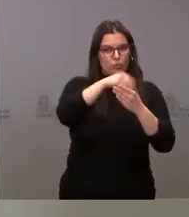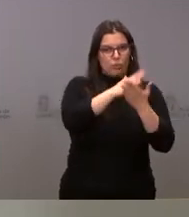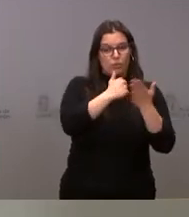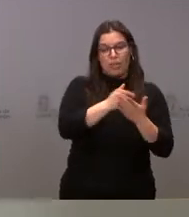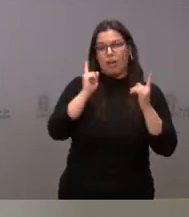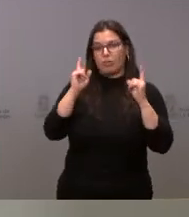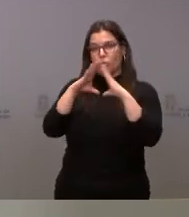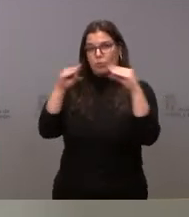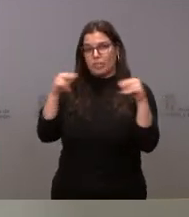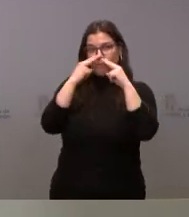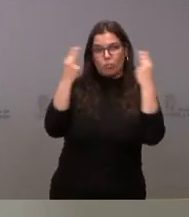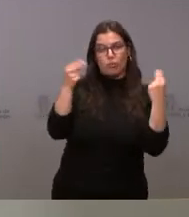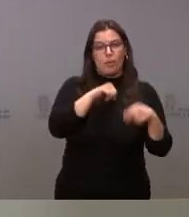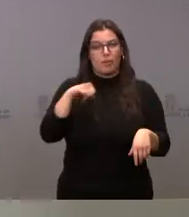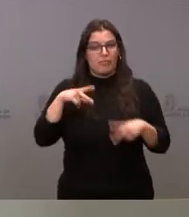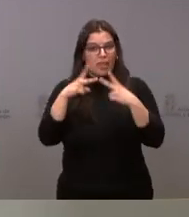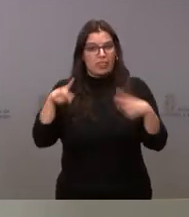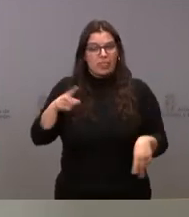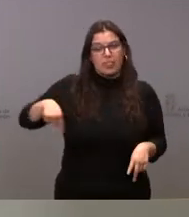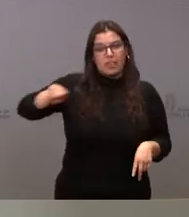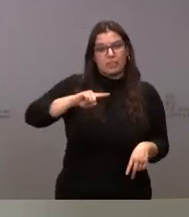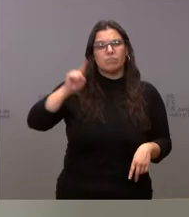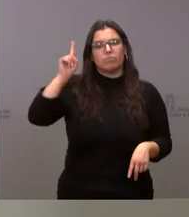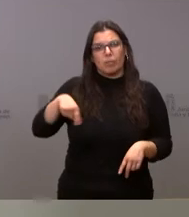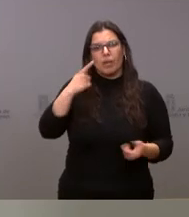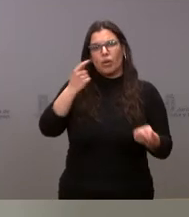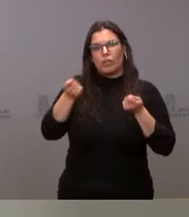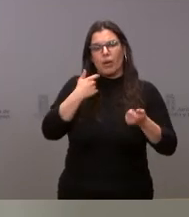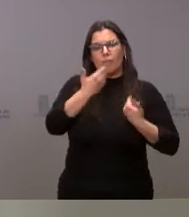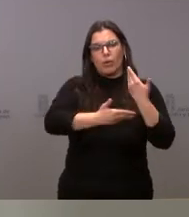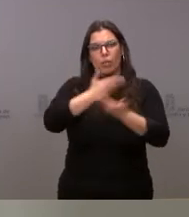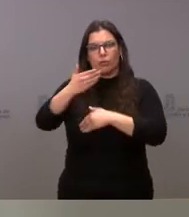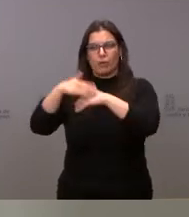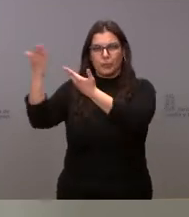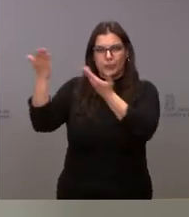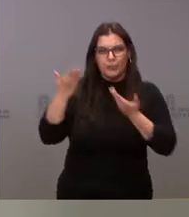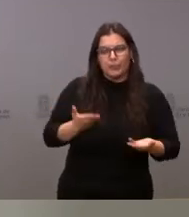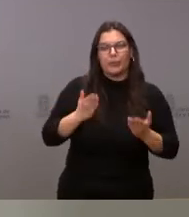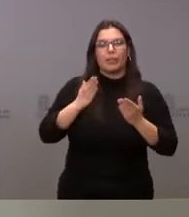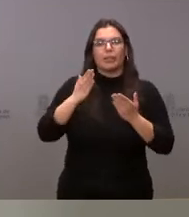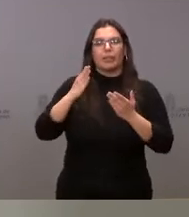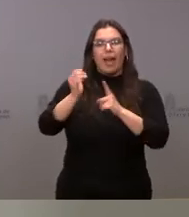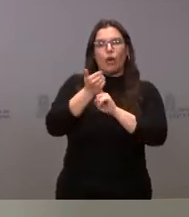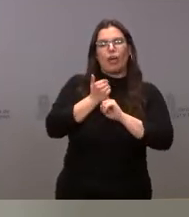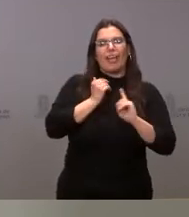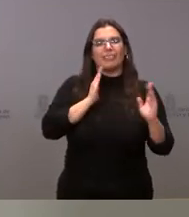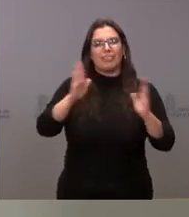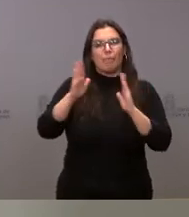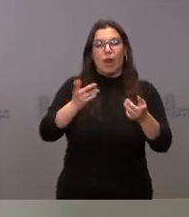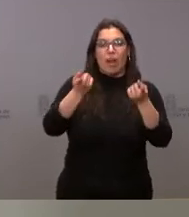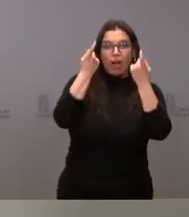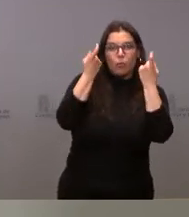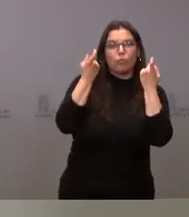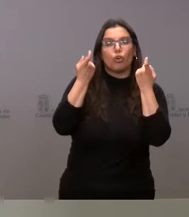universidades públicas y privadas de Castilla y León, se coordinarán los procesos de recepción y acogida temporal tanto de alumnos